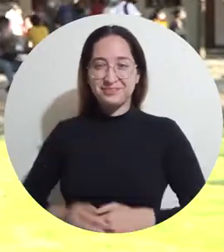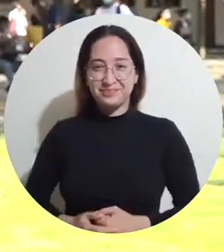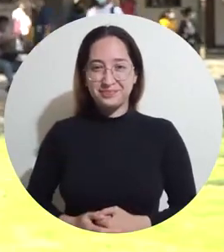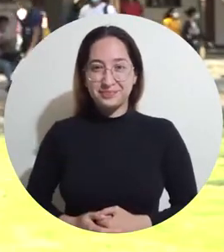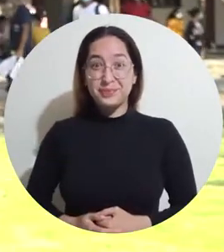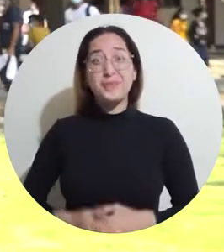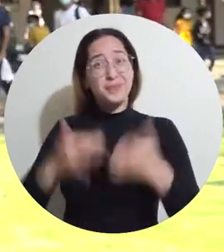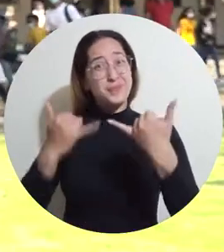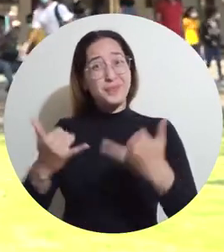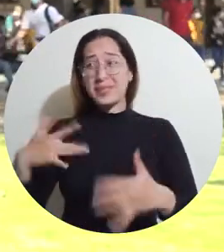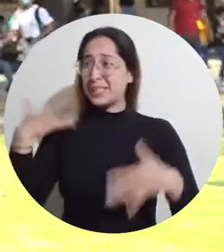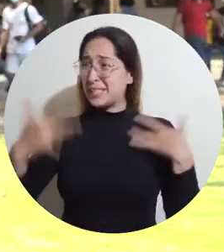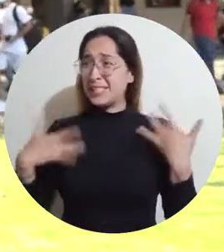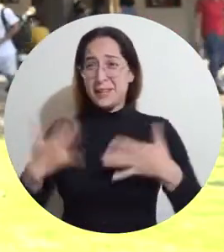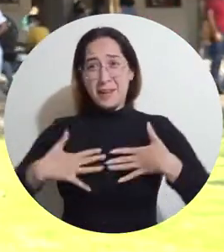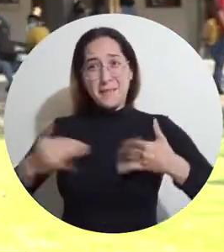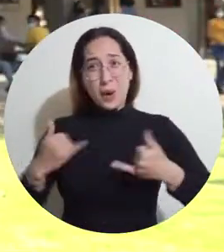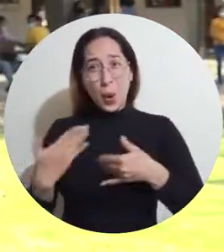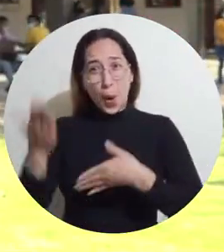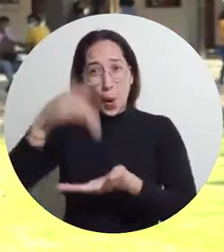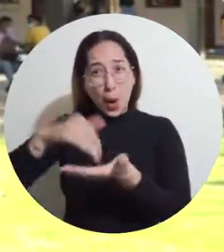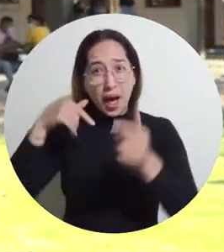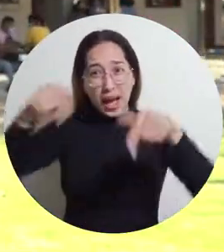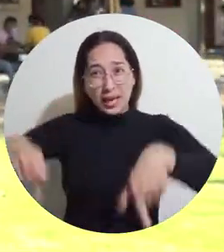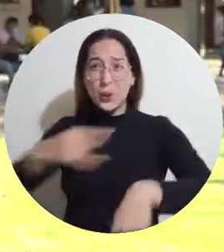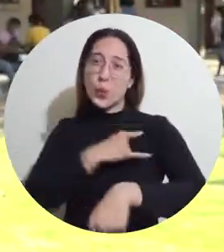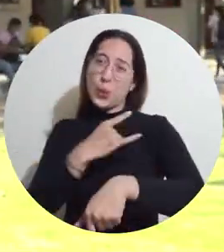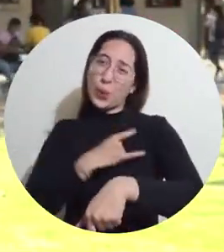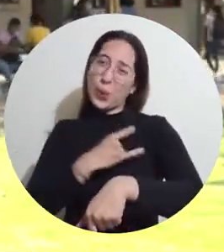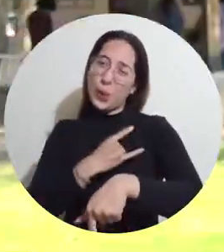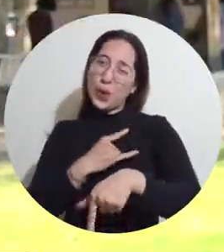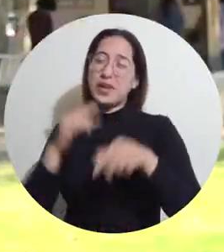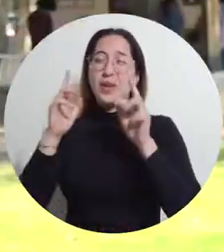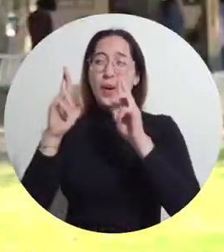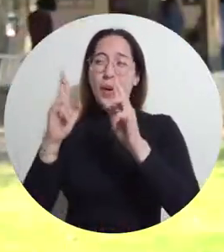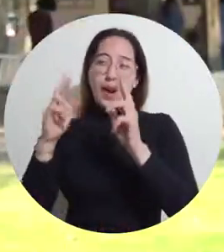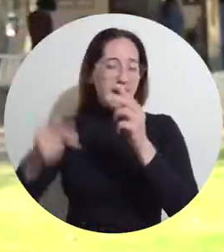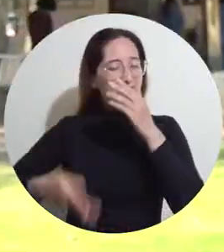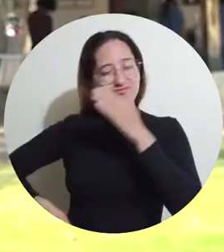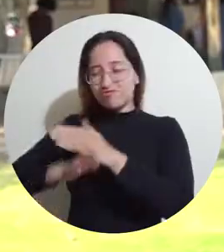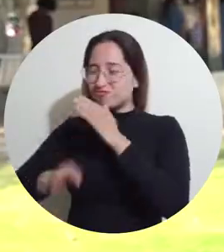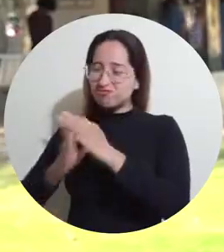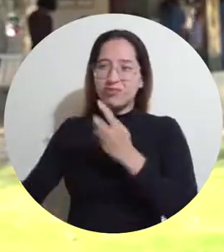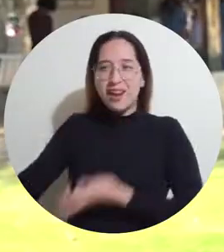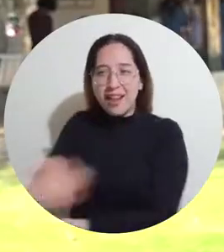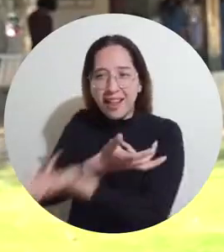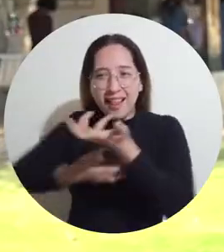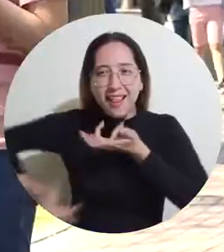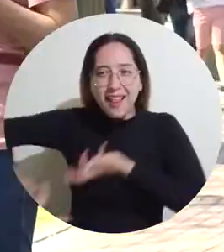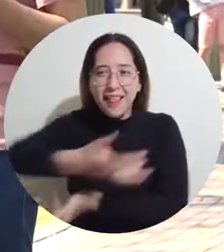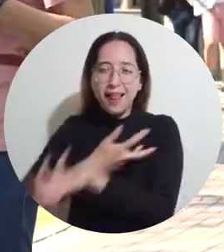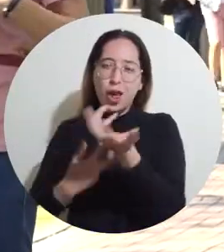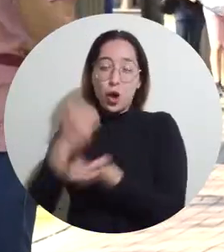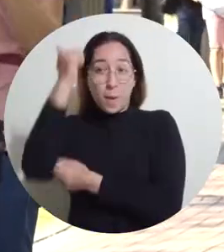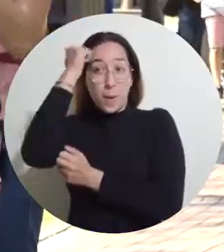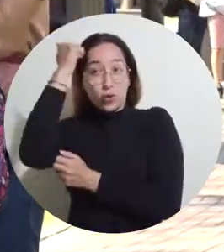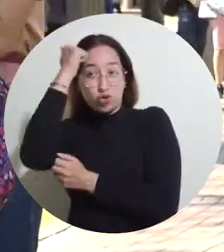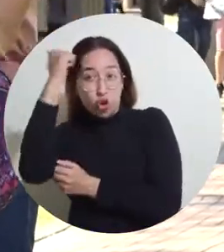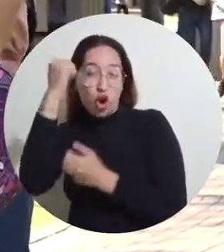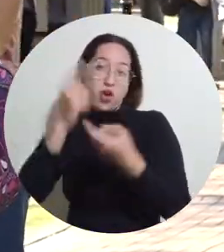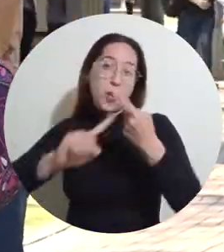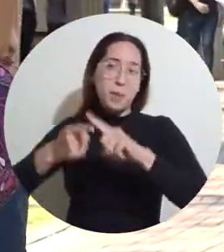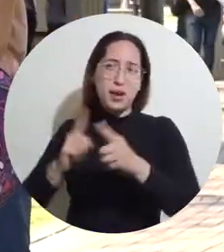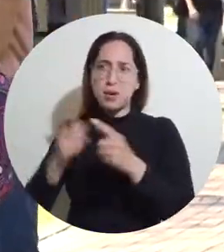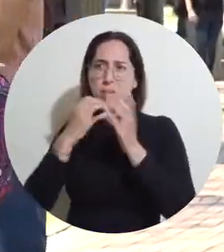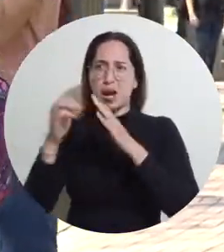Estoy muy feliz de volver a esta universidad, así que espero que podamos seguir compartiendo más con mis compañeros, con los profesores. Siempre fue muy